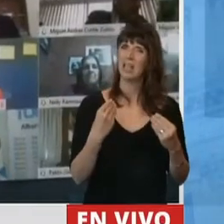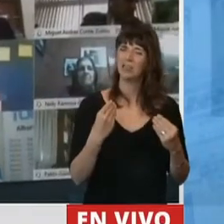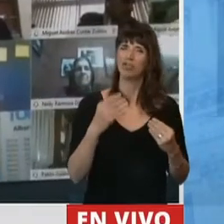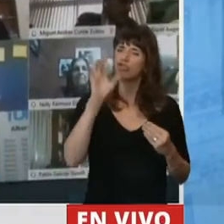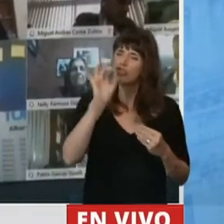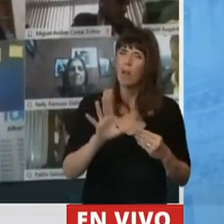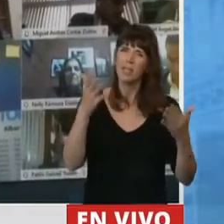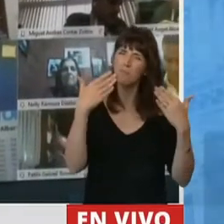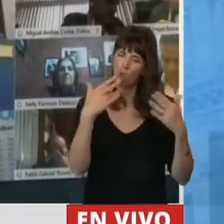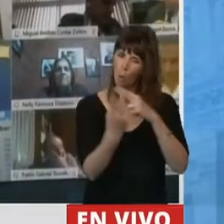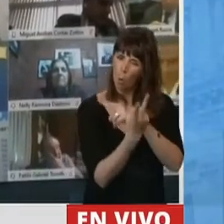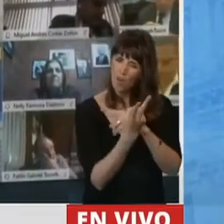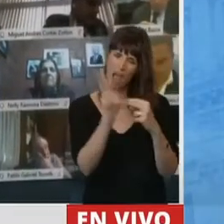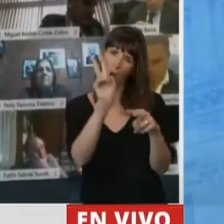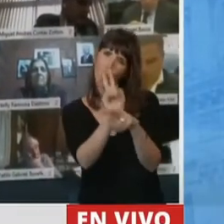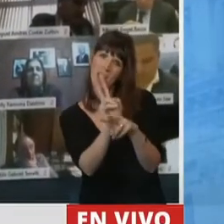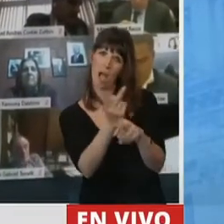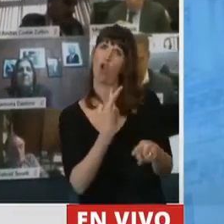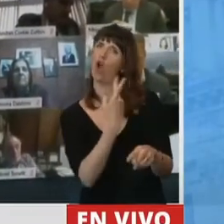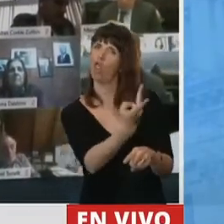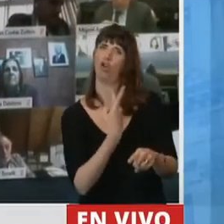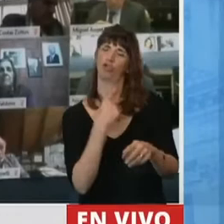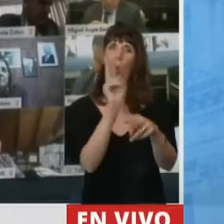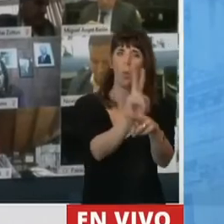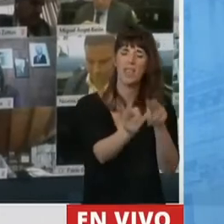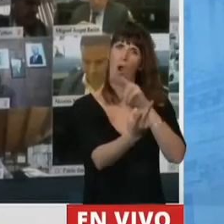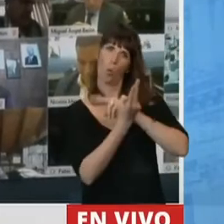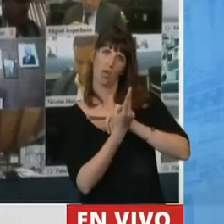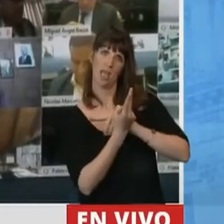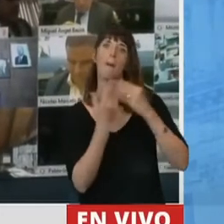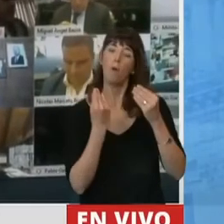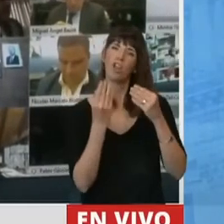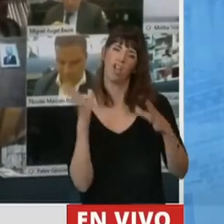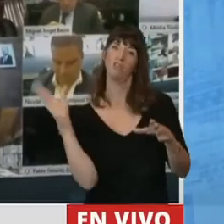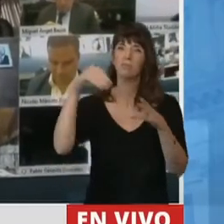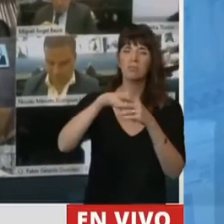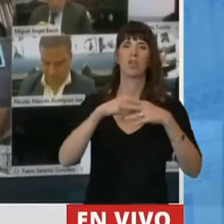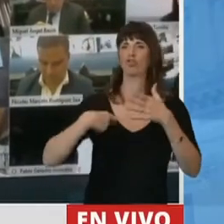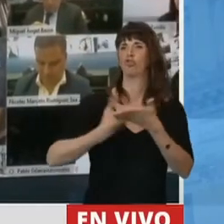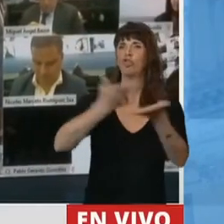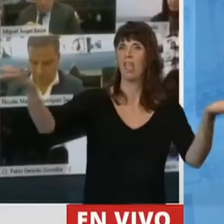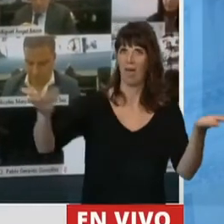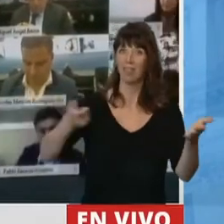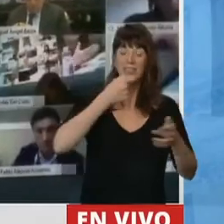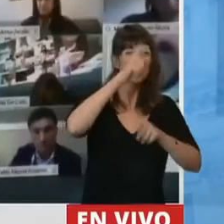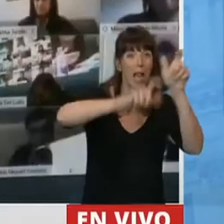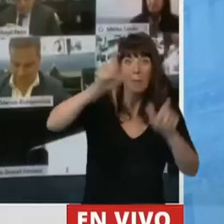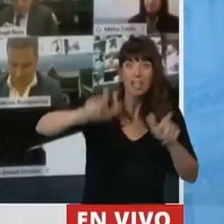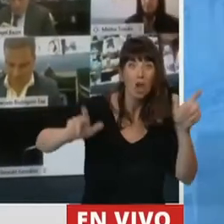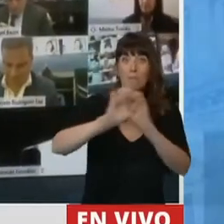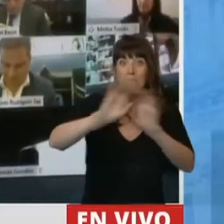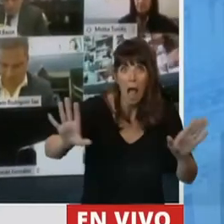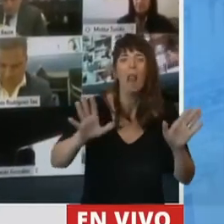podemos cuidarnos cuidando al otro, que somos parte de un entramado colectivo en que lo que le suceda al otro también me está